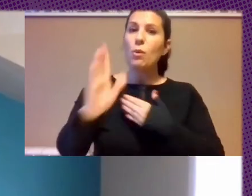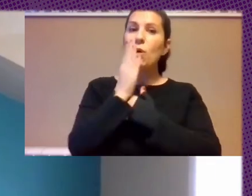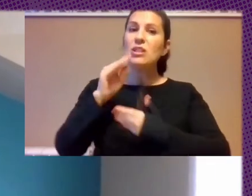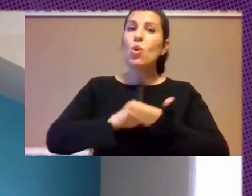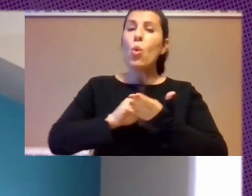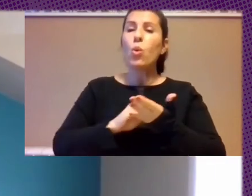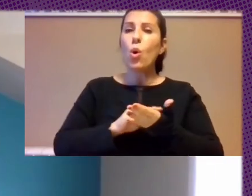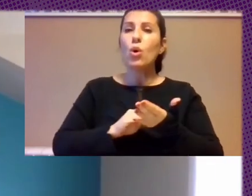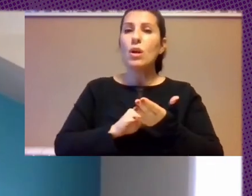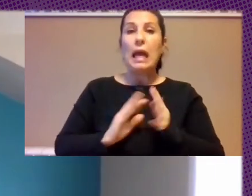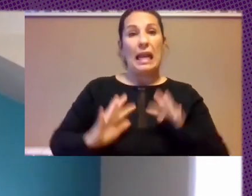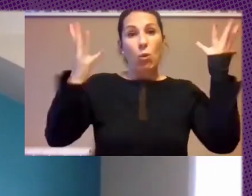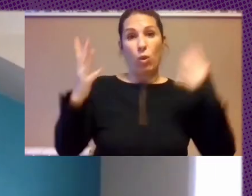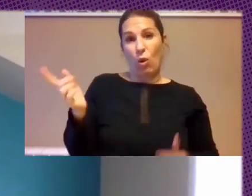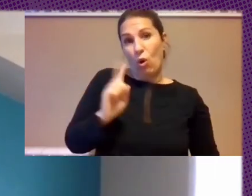Que No Sea La Revolución?